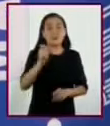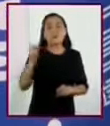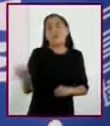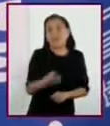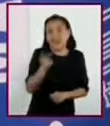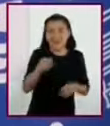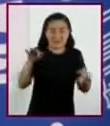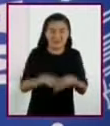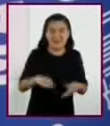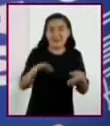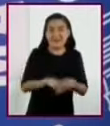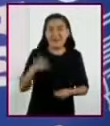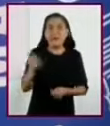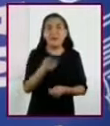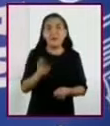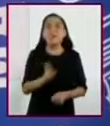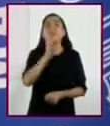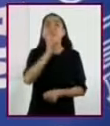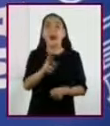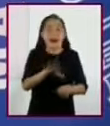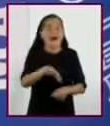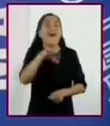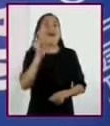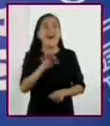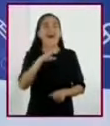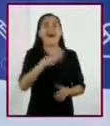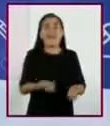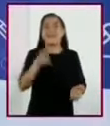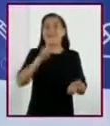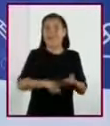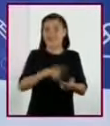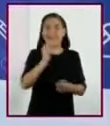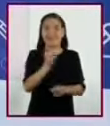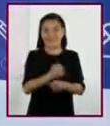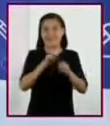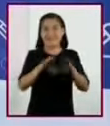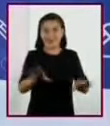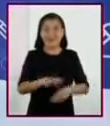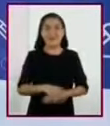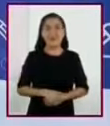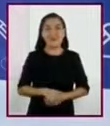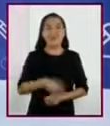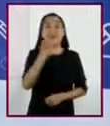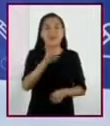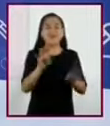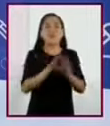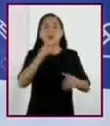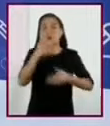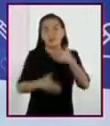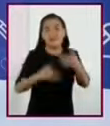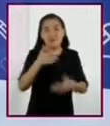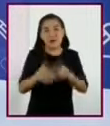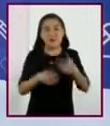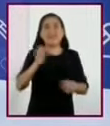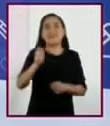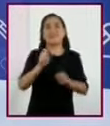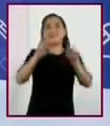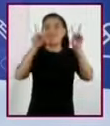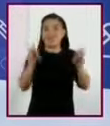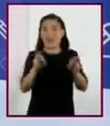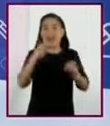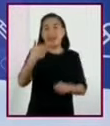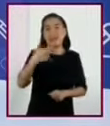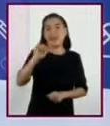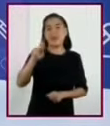preguntas y encontrando respuestas sobre la información que enfrentamos. Estos procesos, esta elaboración de hipótesis y